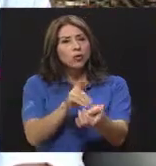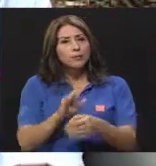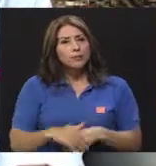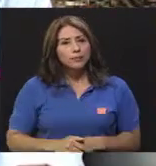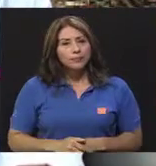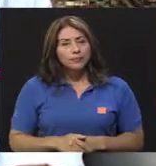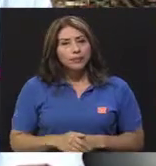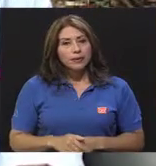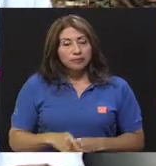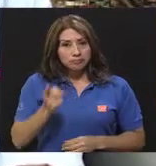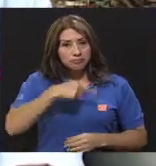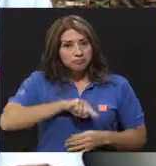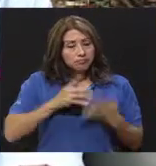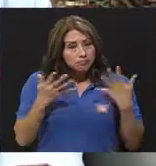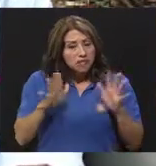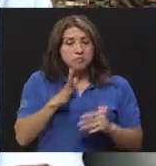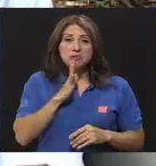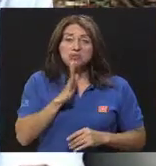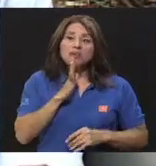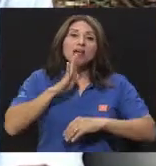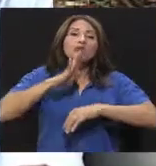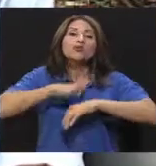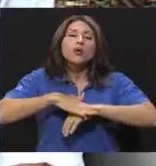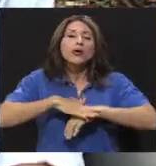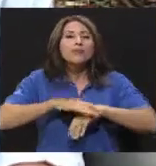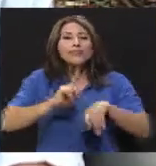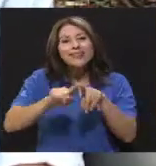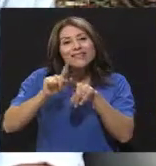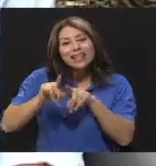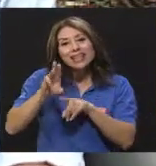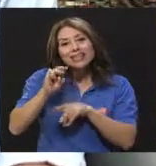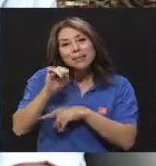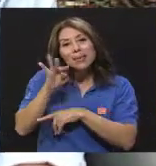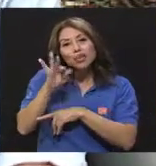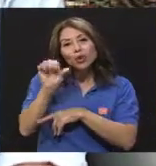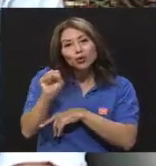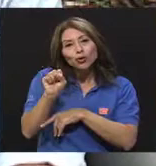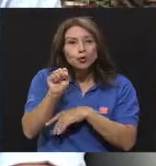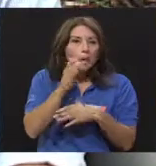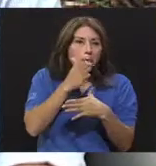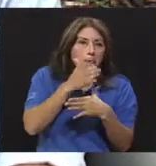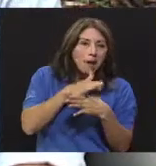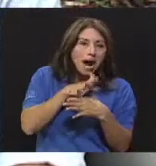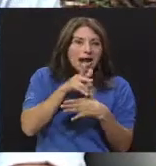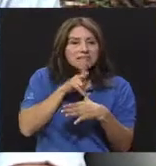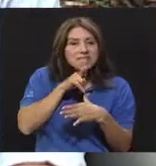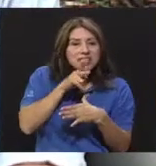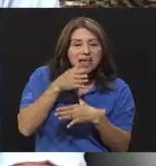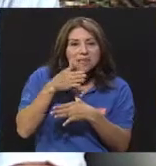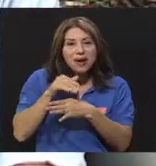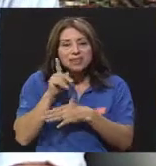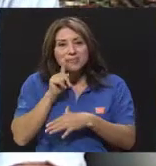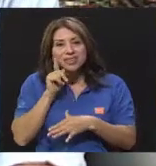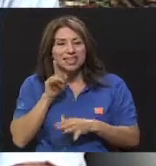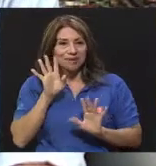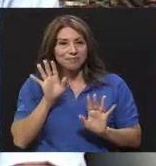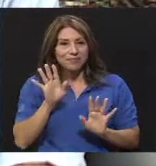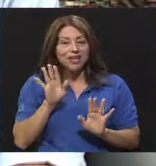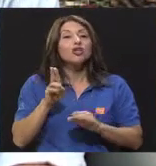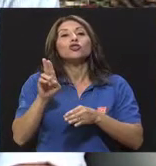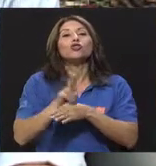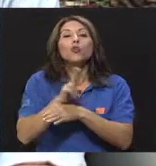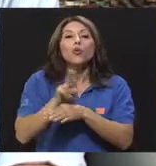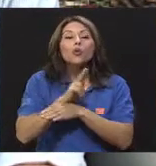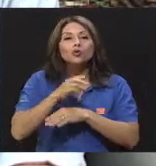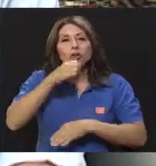Doctor, hemos hablado y expuesto un poco acerca de estos mitos. Como el que nos exponía antes del corte. acerca del uso